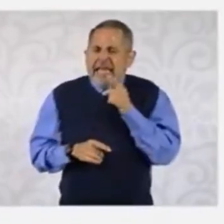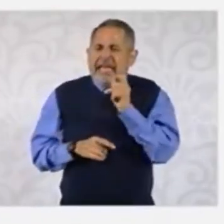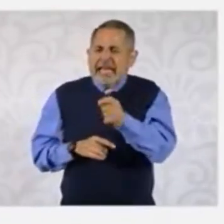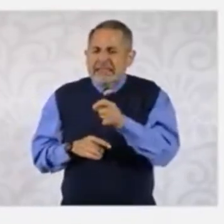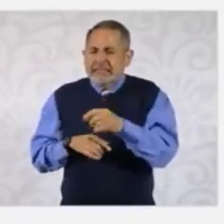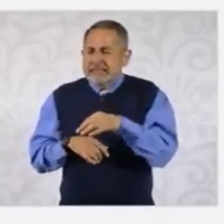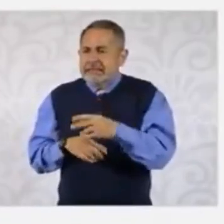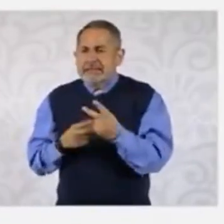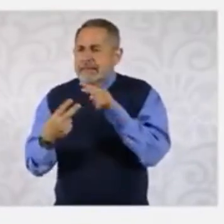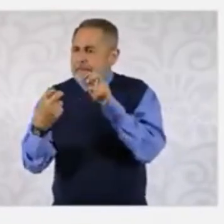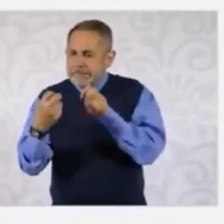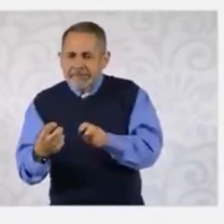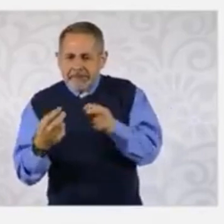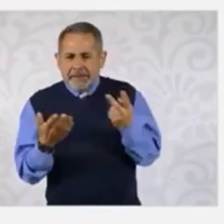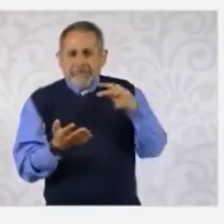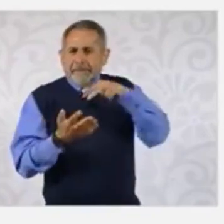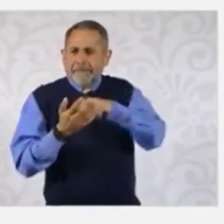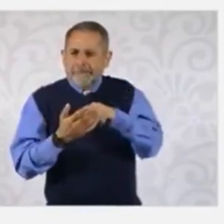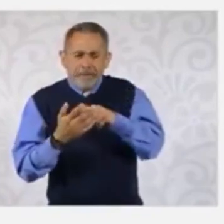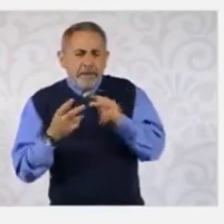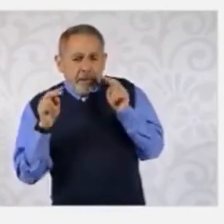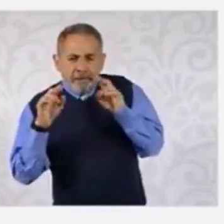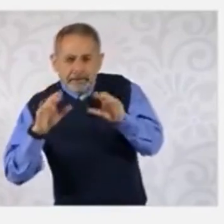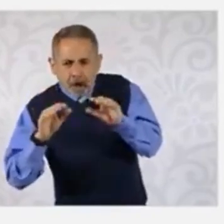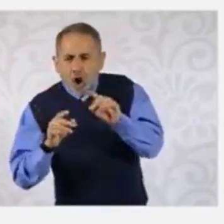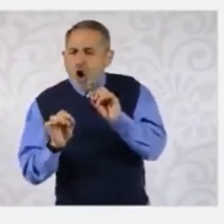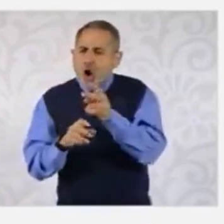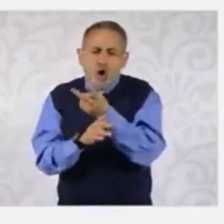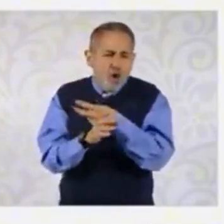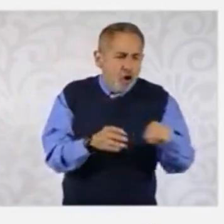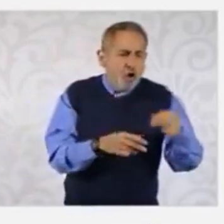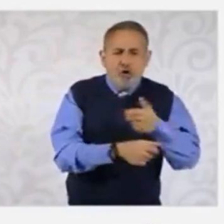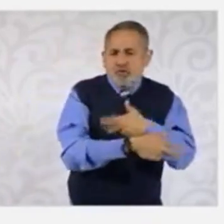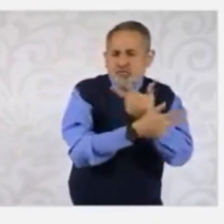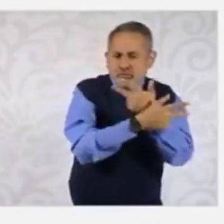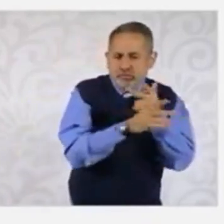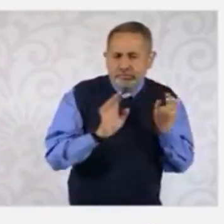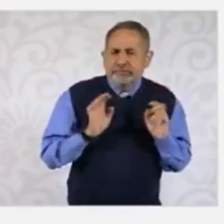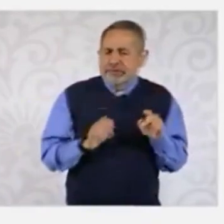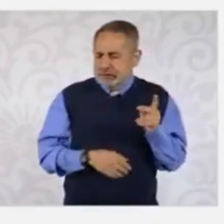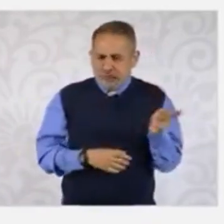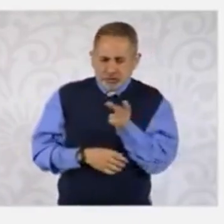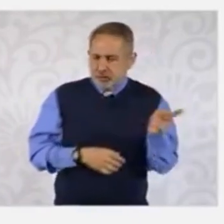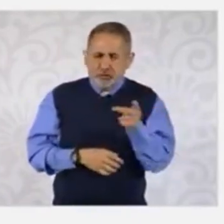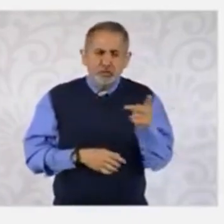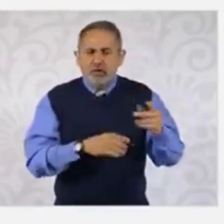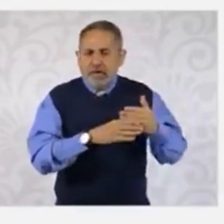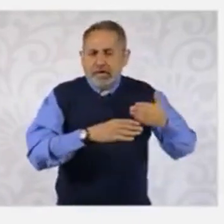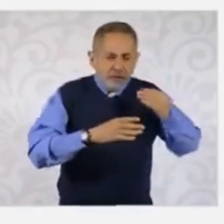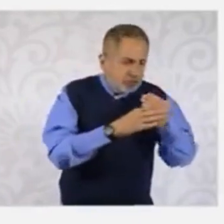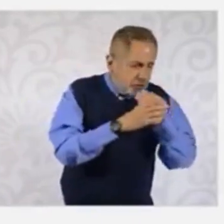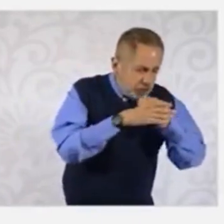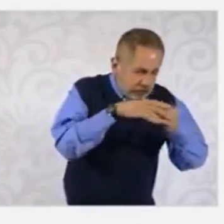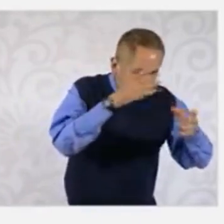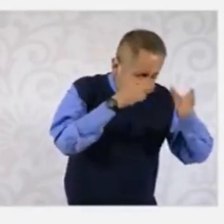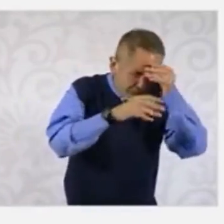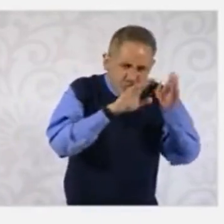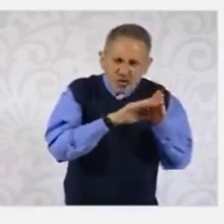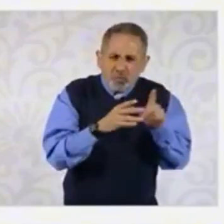que tenemos tanto en la Universidad de la Salud como en la Rosario Castellanos y los estudiantes toman un propedéutico para prepararse